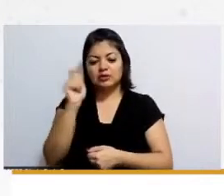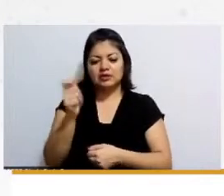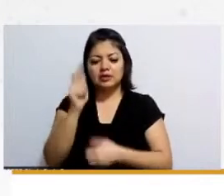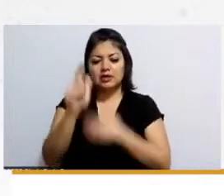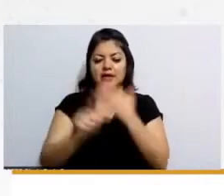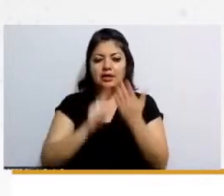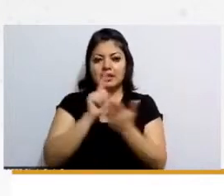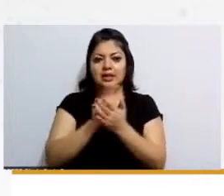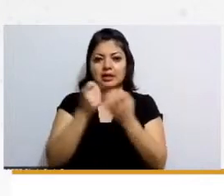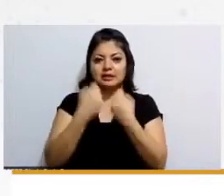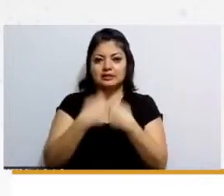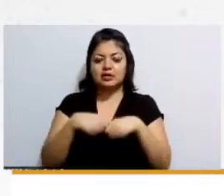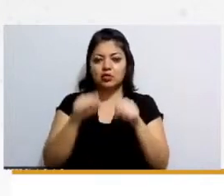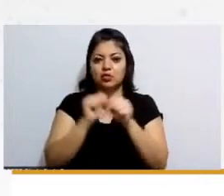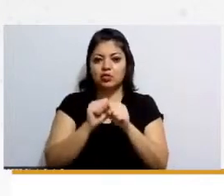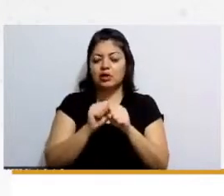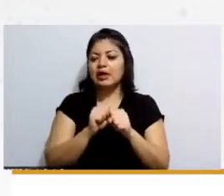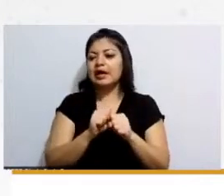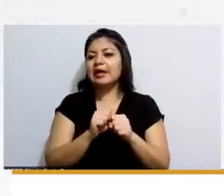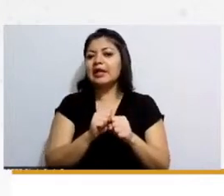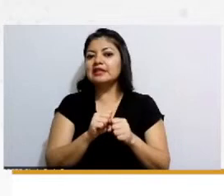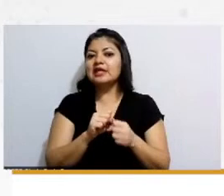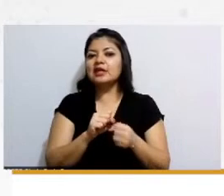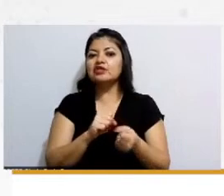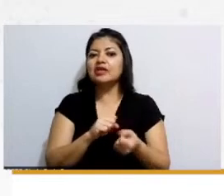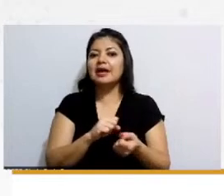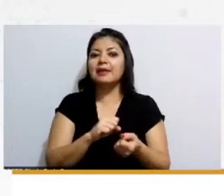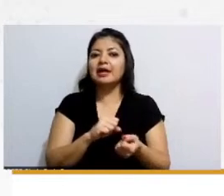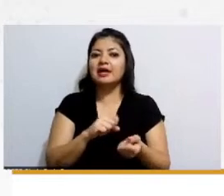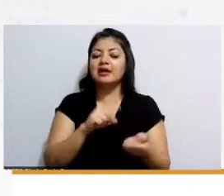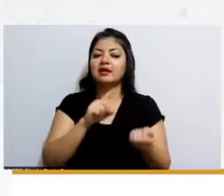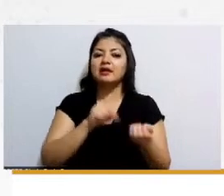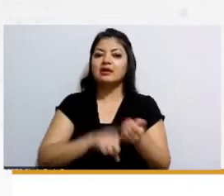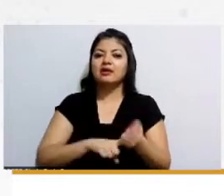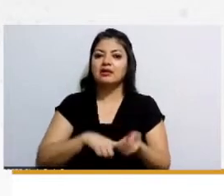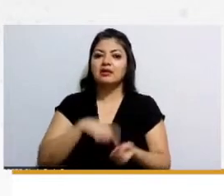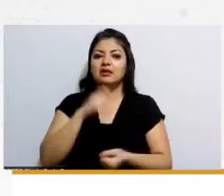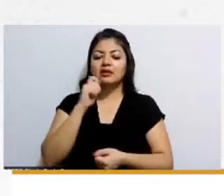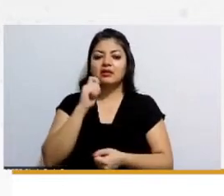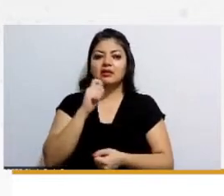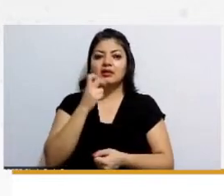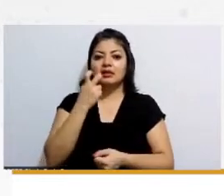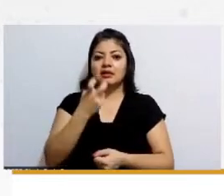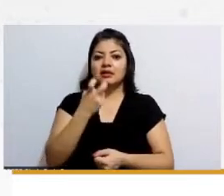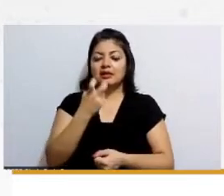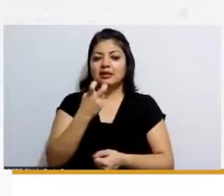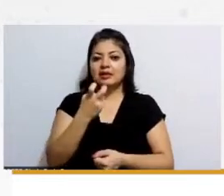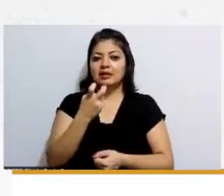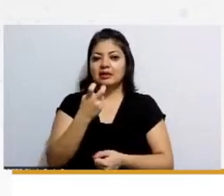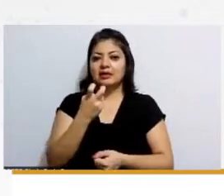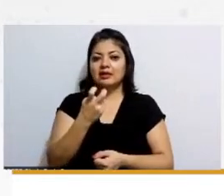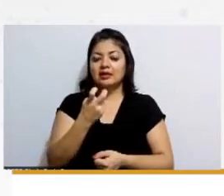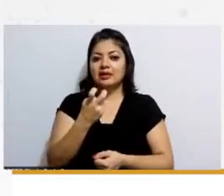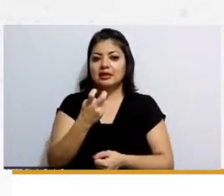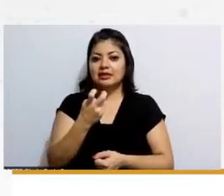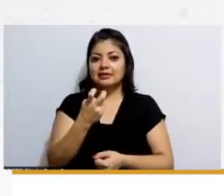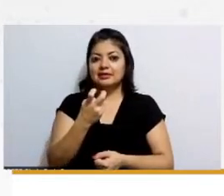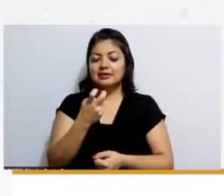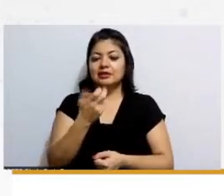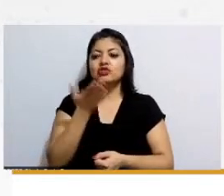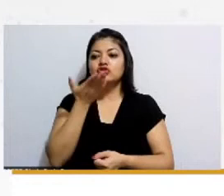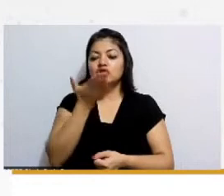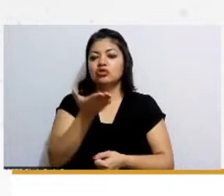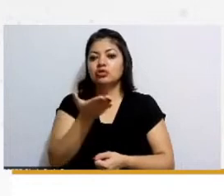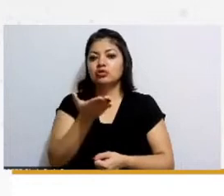pues era inconstitucional y era inconstitucional porque aquí él le estaban solicitando